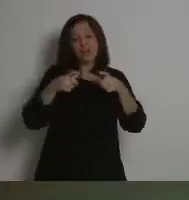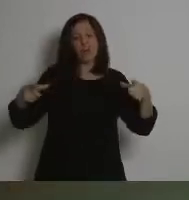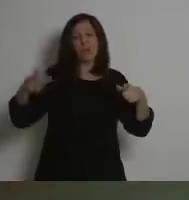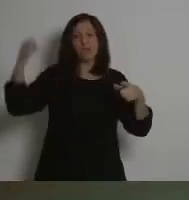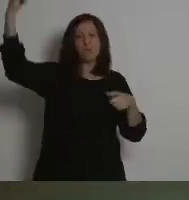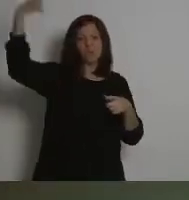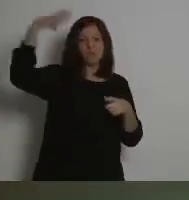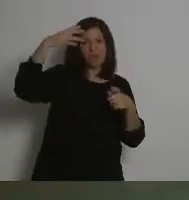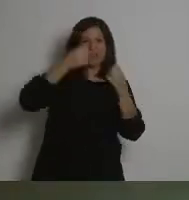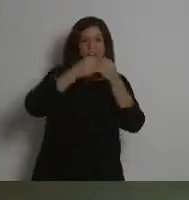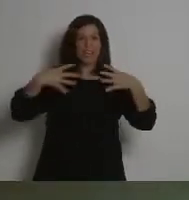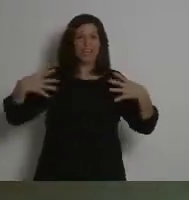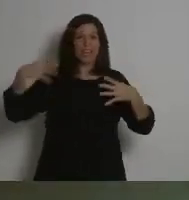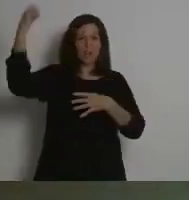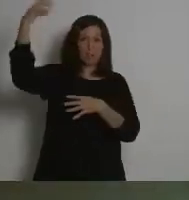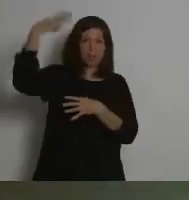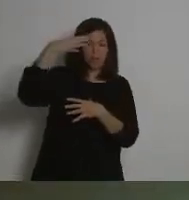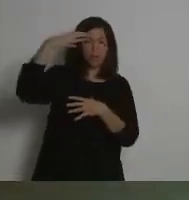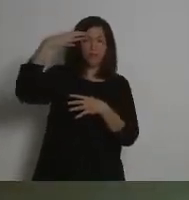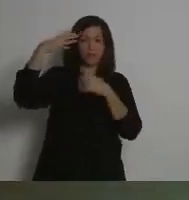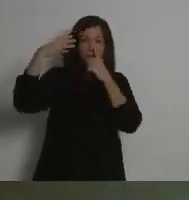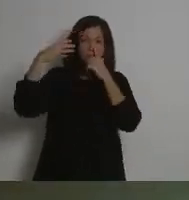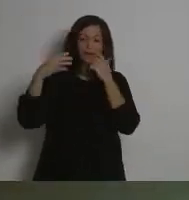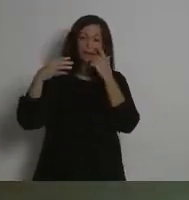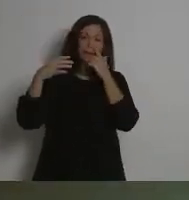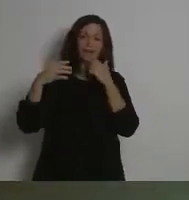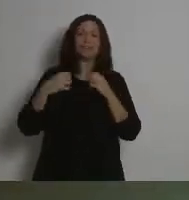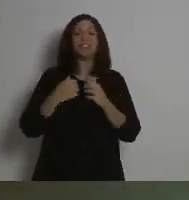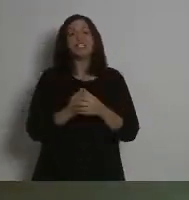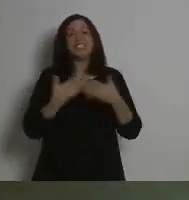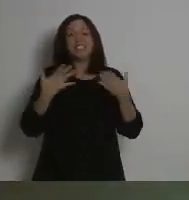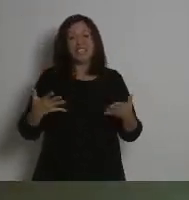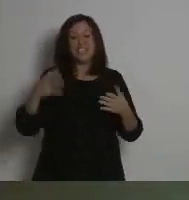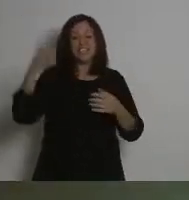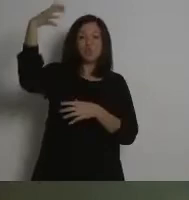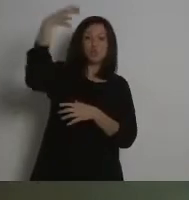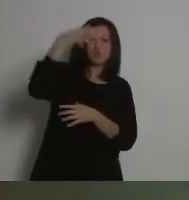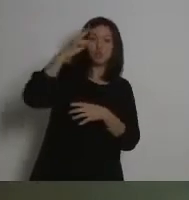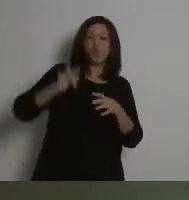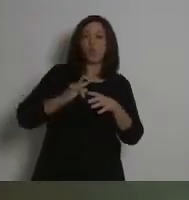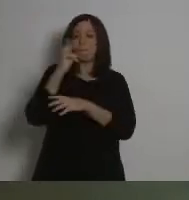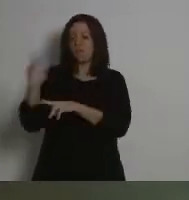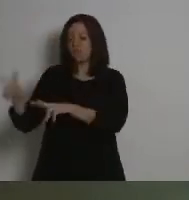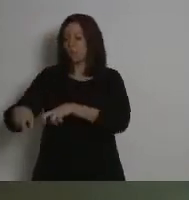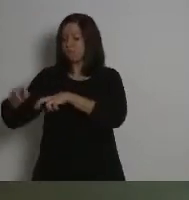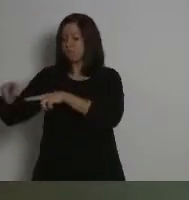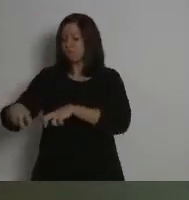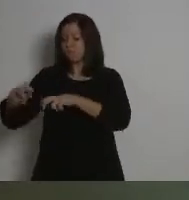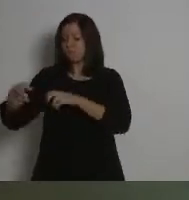mención. Esos proyectos que combinan la generación solar con la producción agraria.